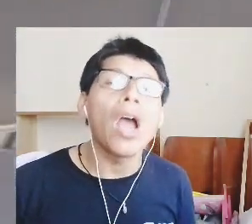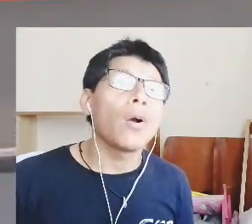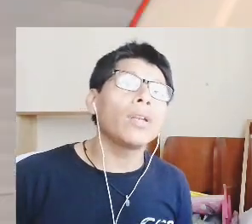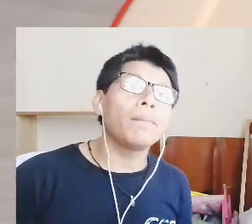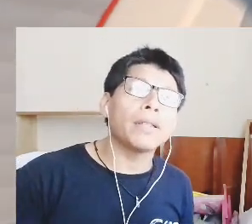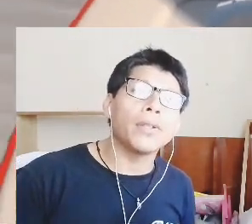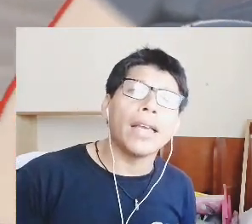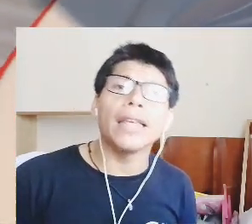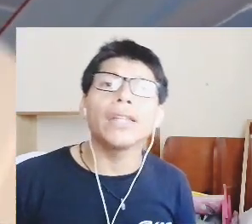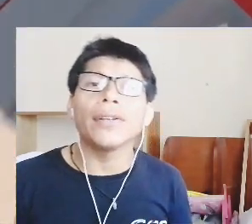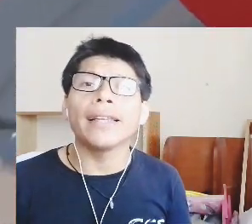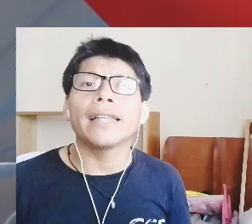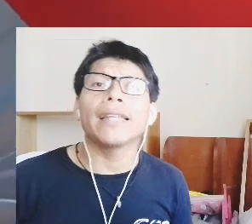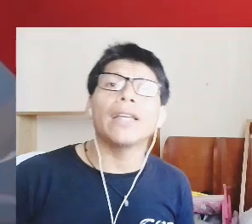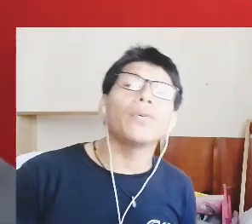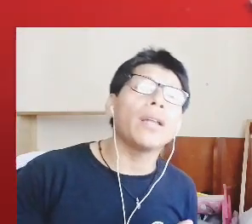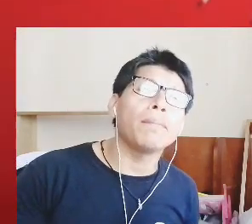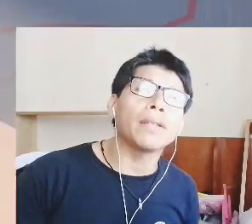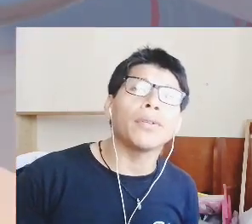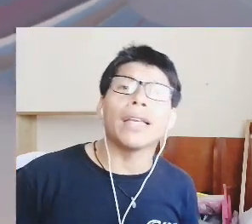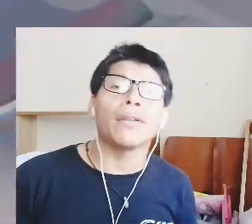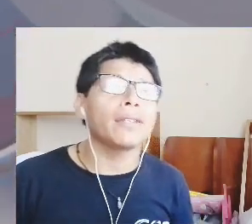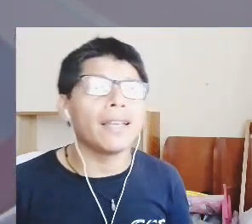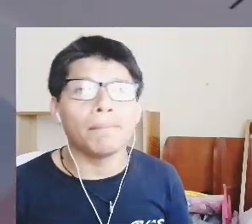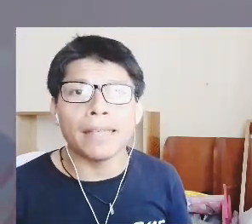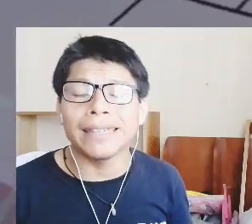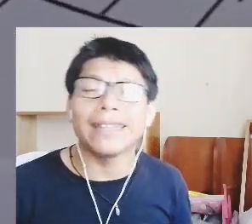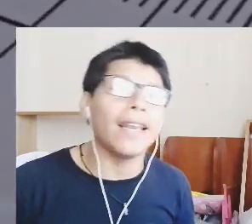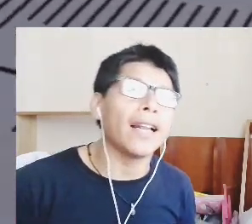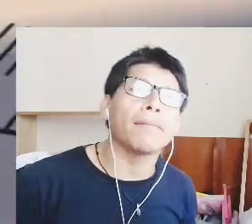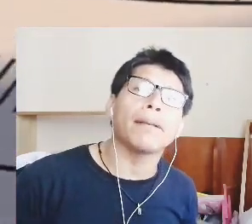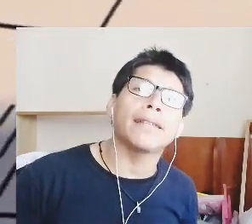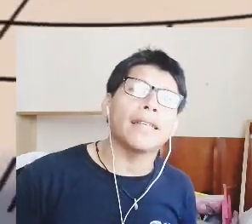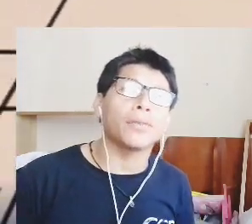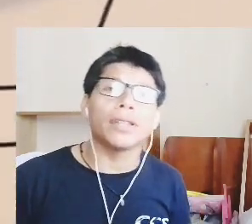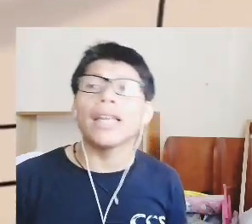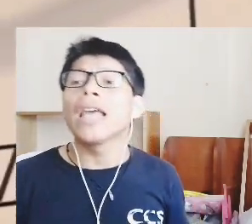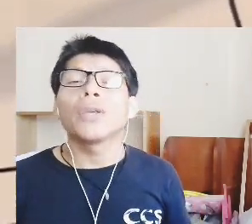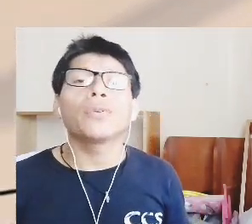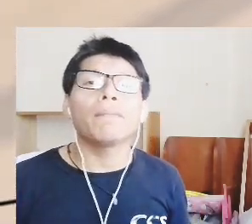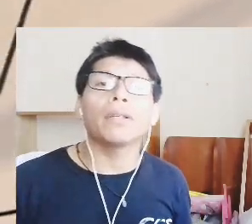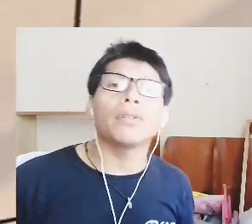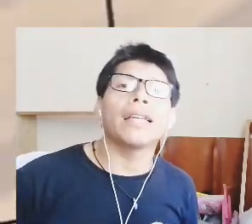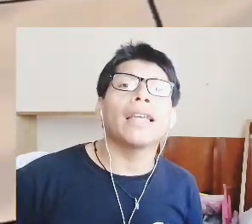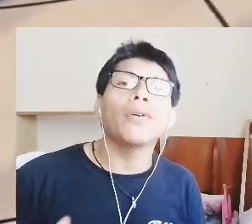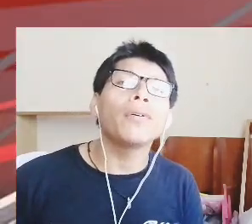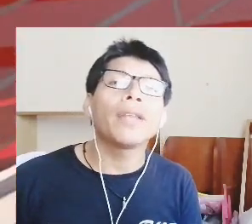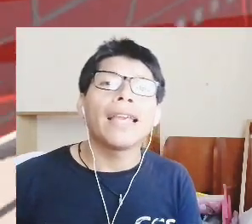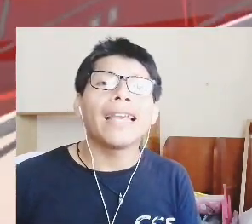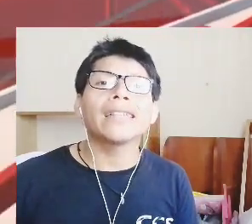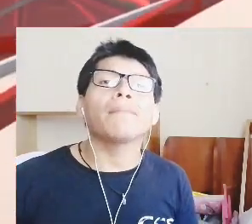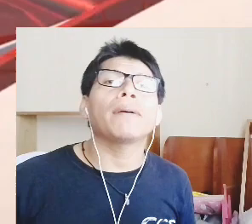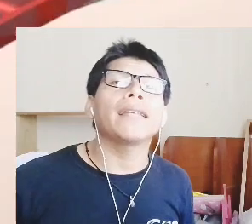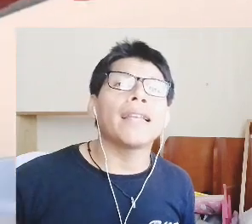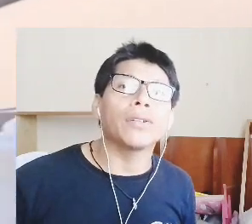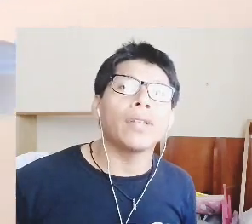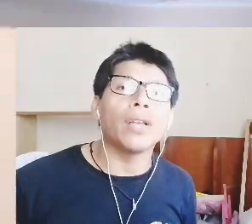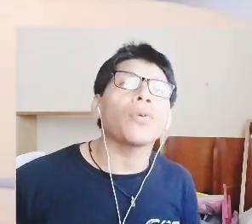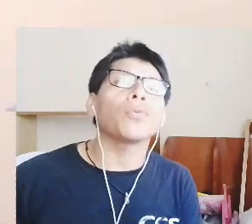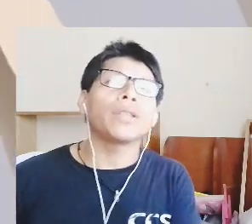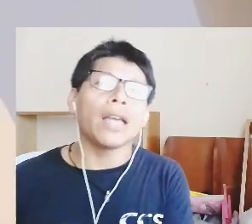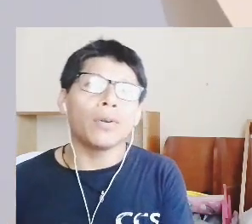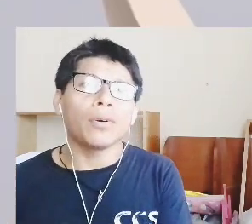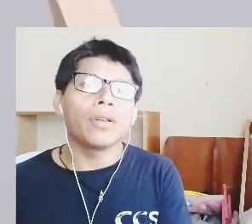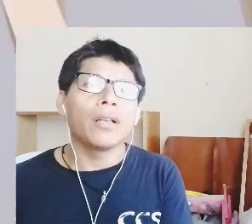es ella una persona intolerante una persona que no es capaz ni tiene la capacidad de escuchar y una persona que no es capaz de